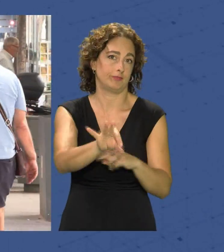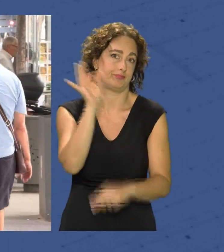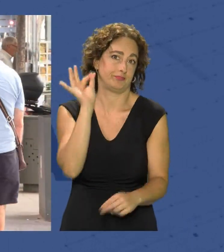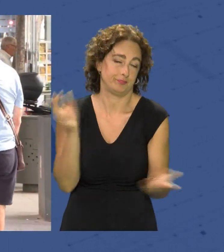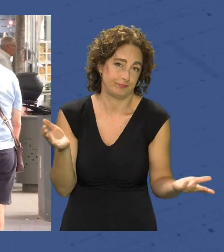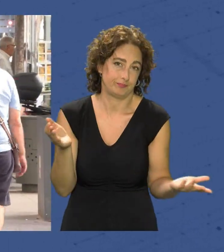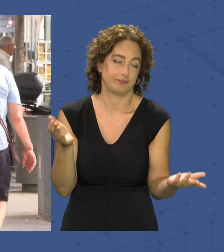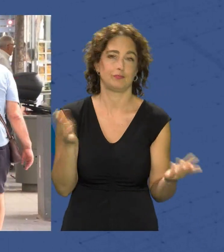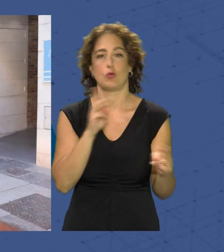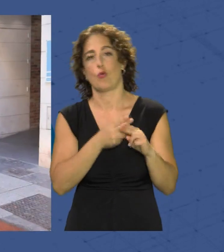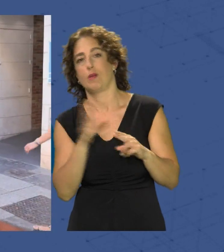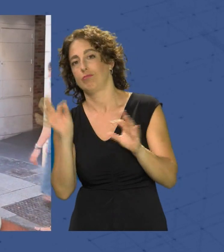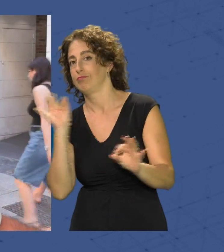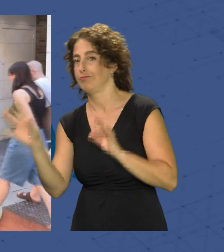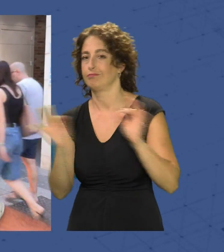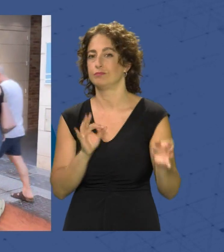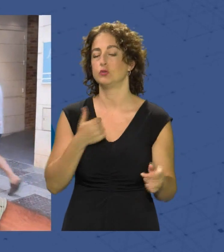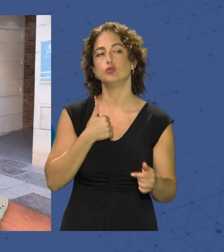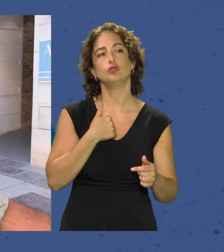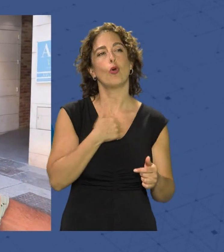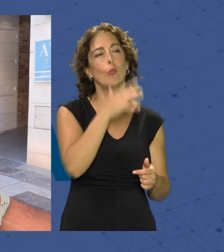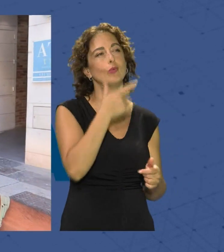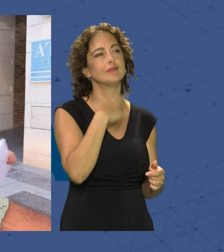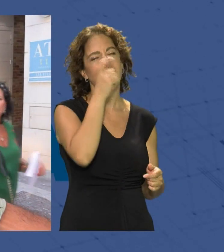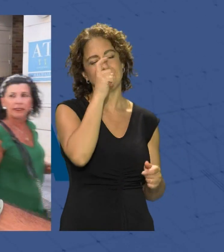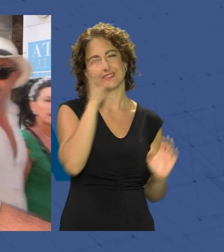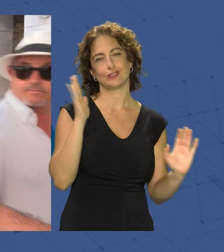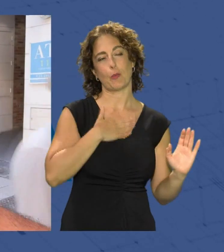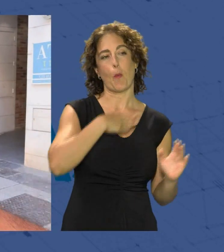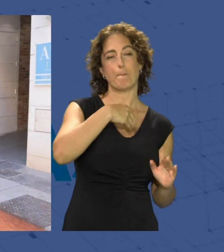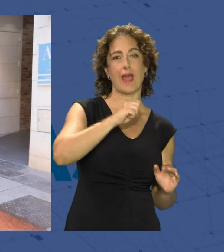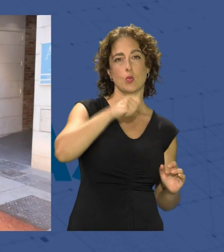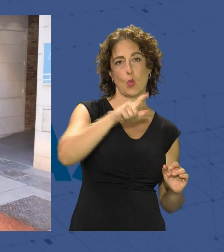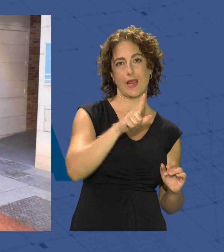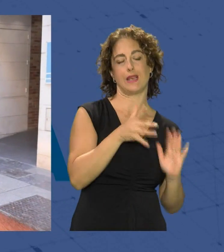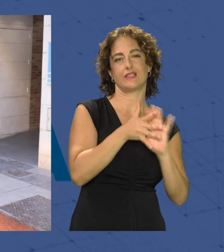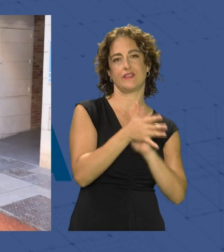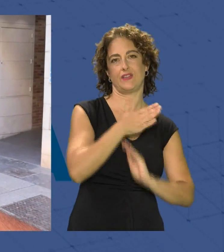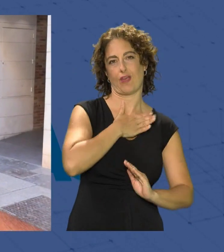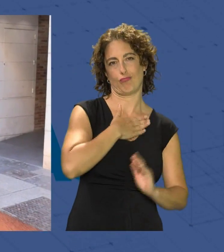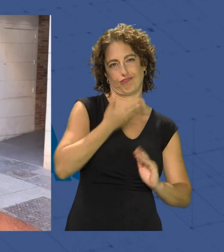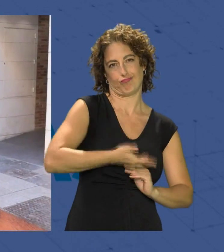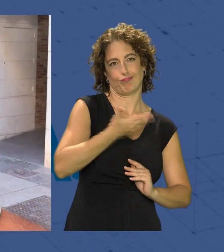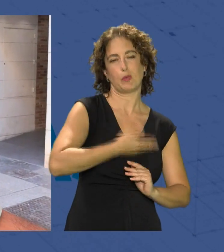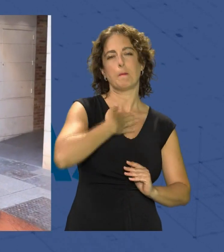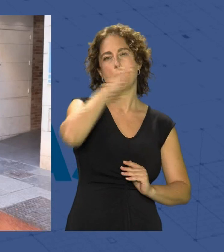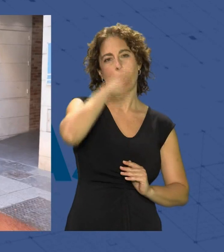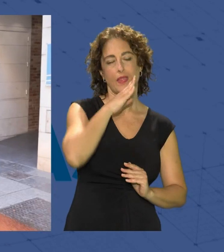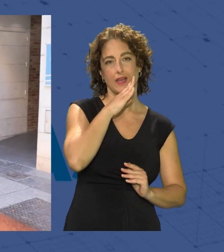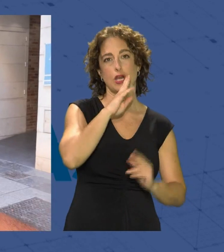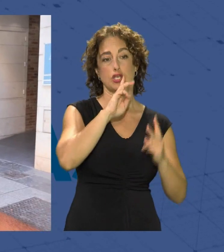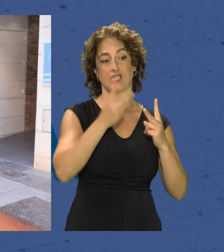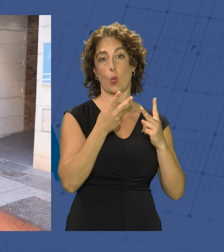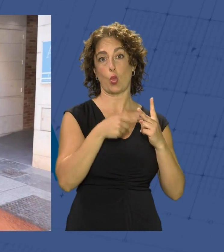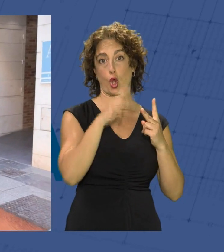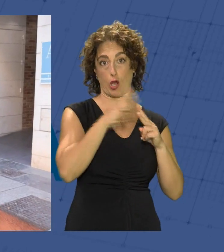elegir un nombre u otro he tirado un poco por lo clásico porque Manuel para mí tiene un significado importante porque mi padre el segundo nombre de mi